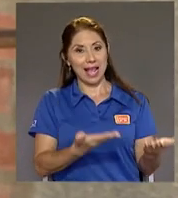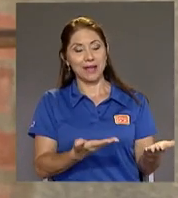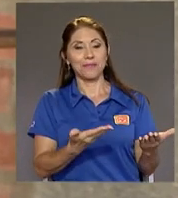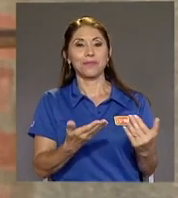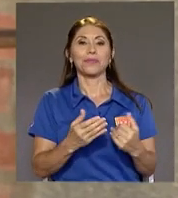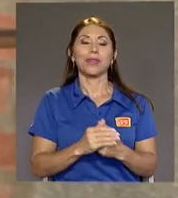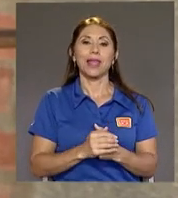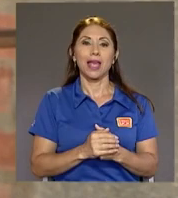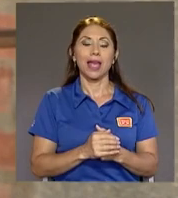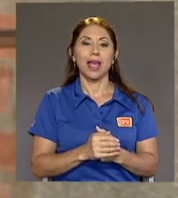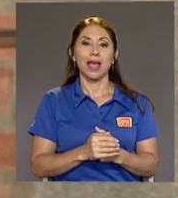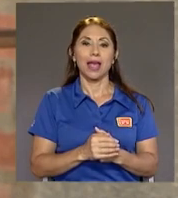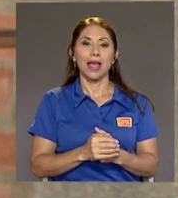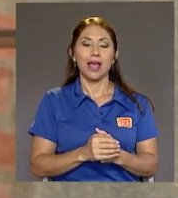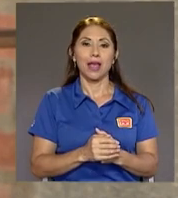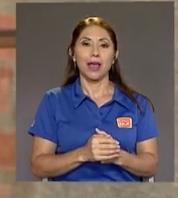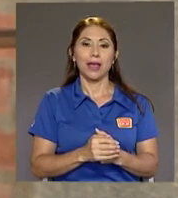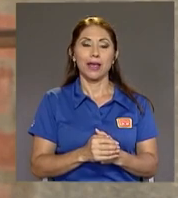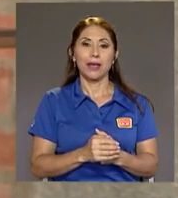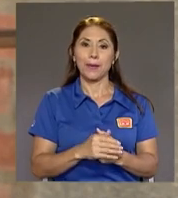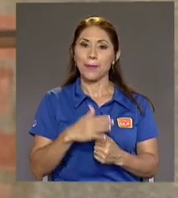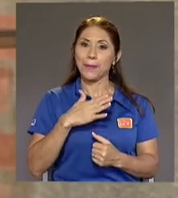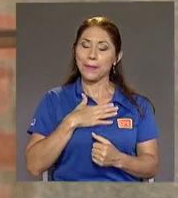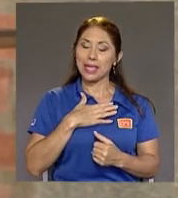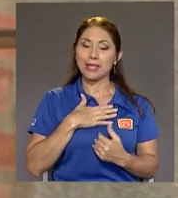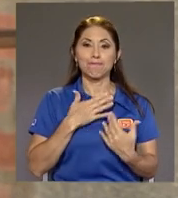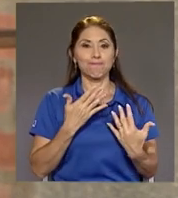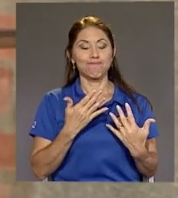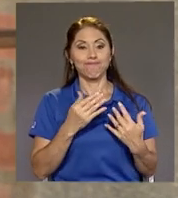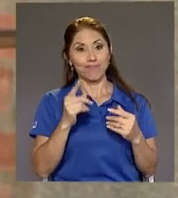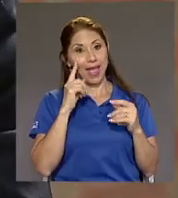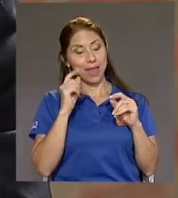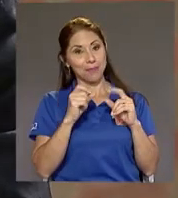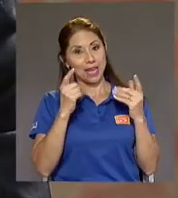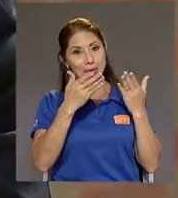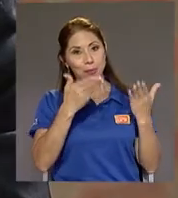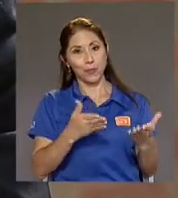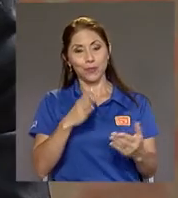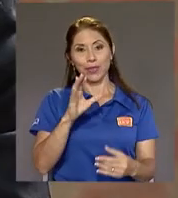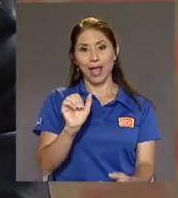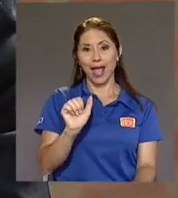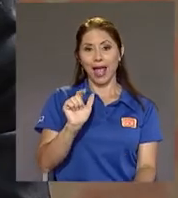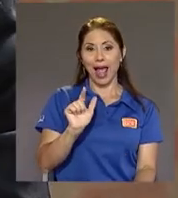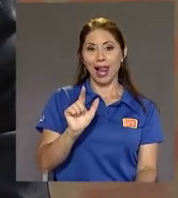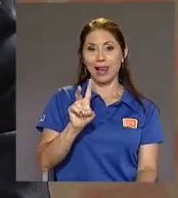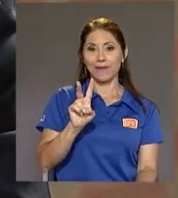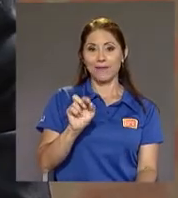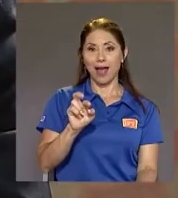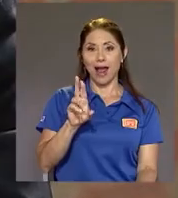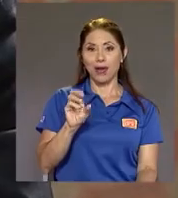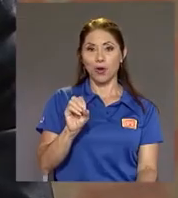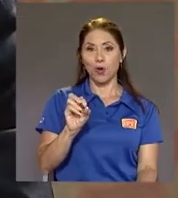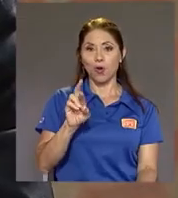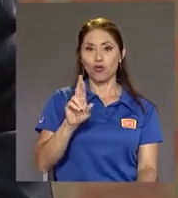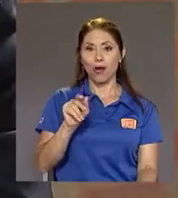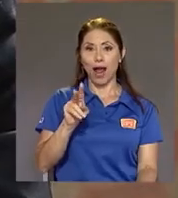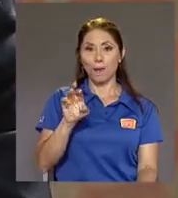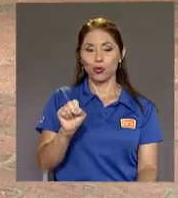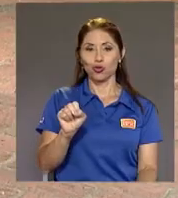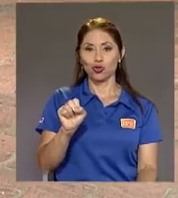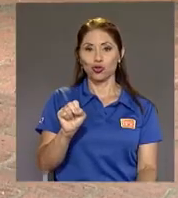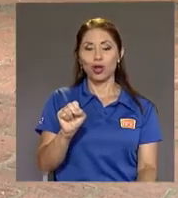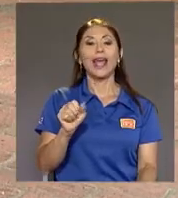mi admirado Álvaro Ramos Quien es el superintendente de